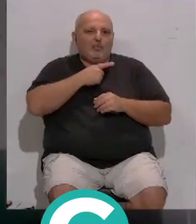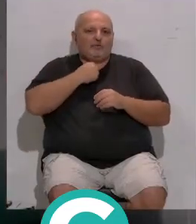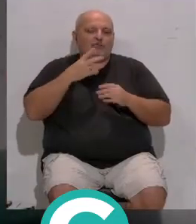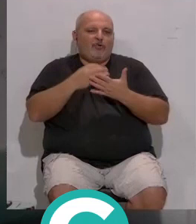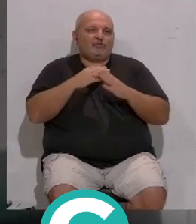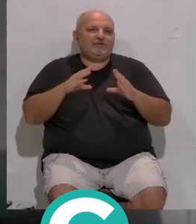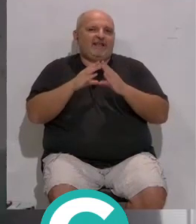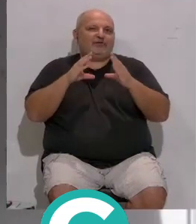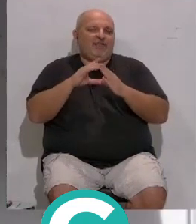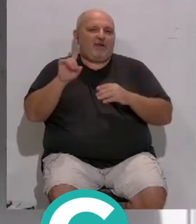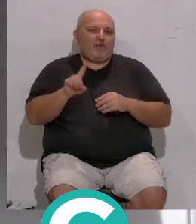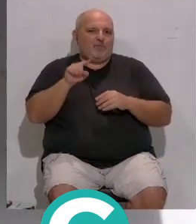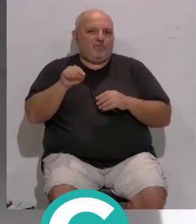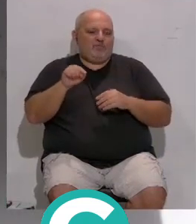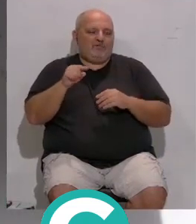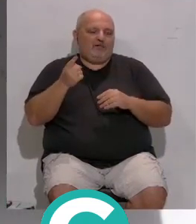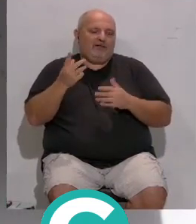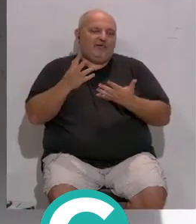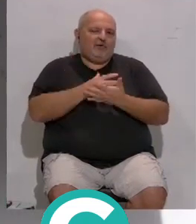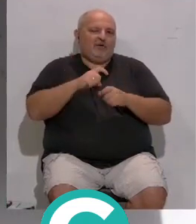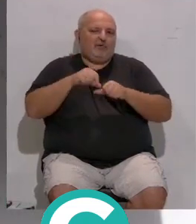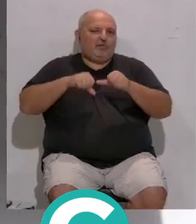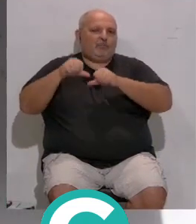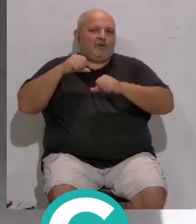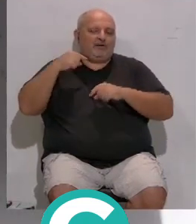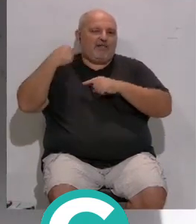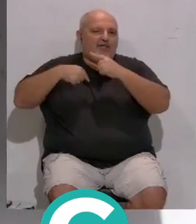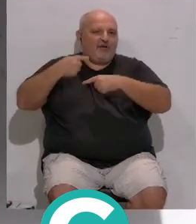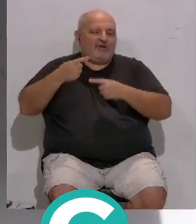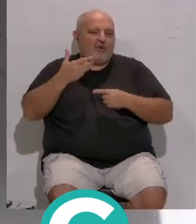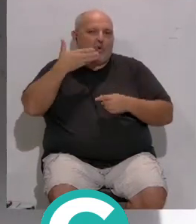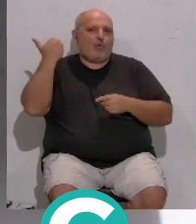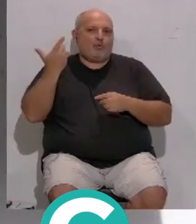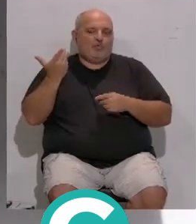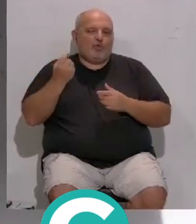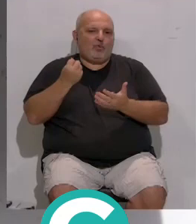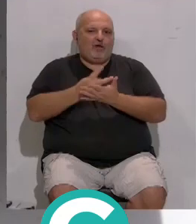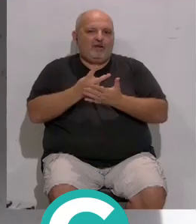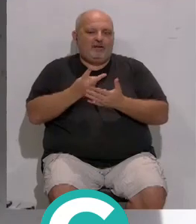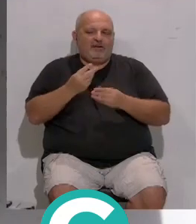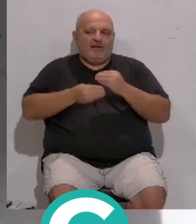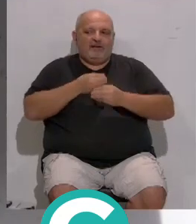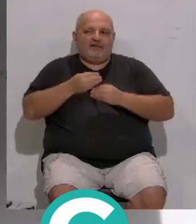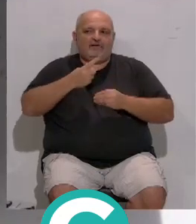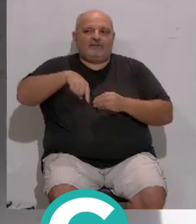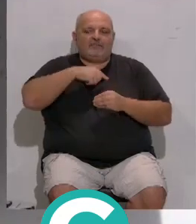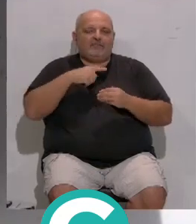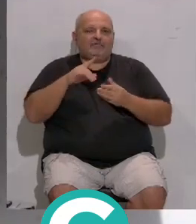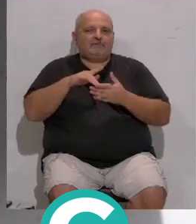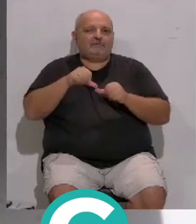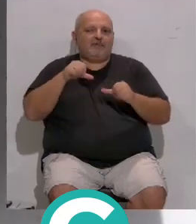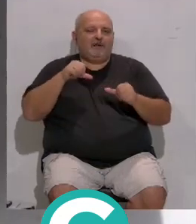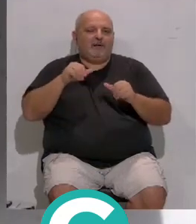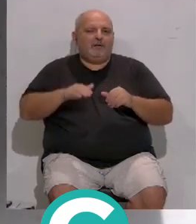tosantos... ...pues la verdad para nosotros... ...esto es un orgullo muy grande... ...de que se vuelva a hacer... ...nosotros hemos convivido